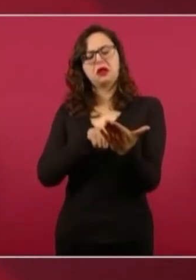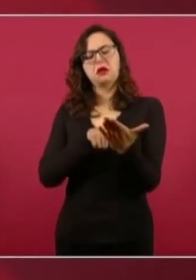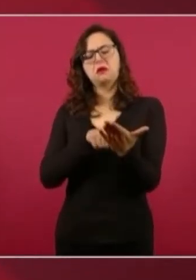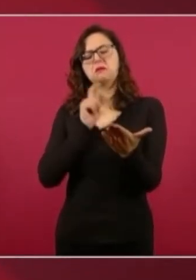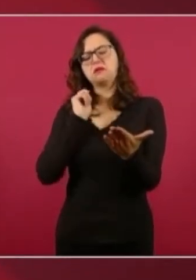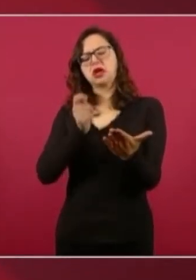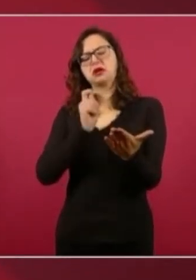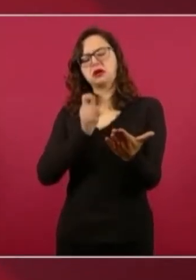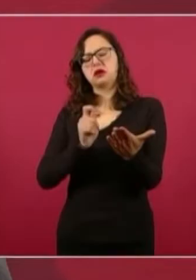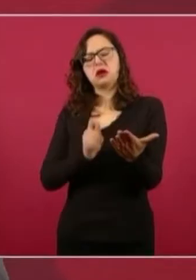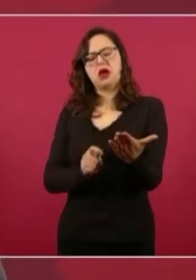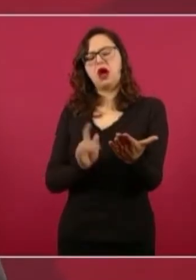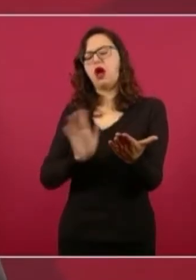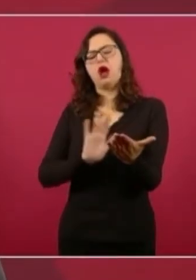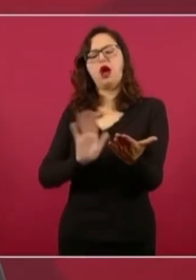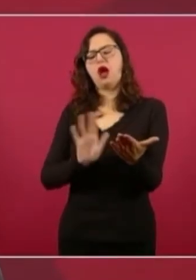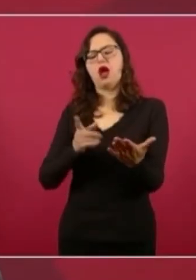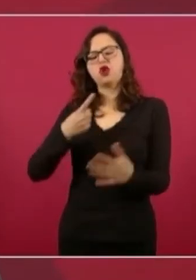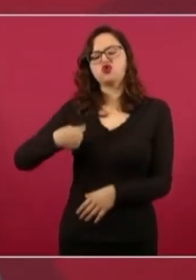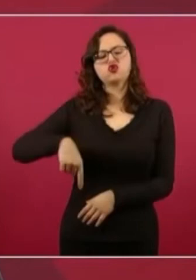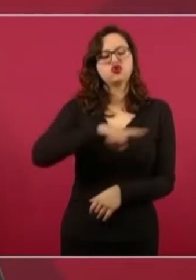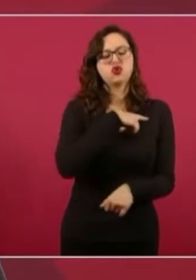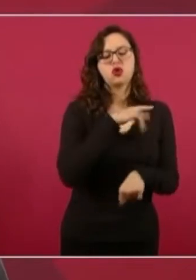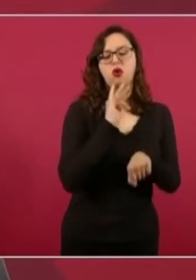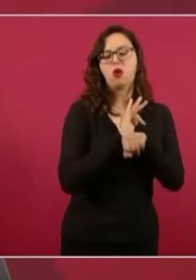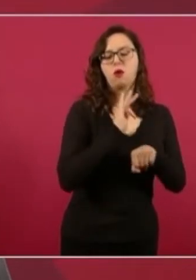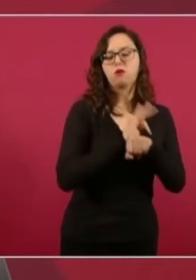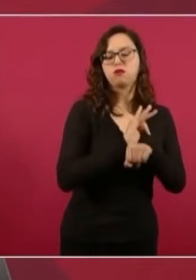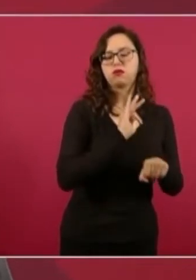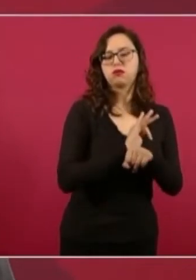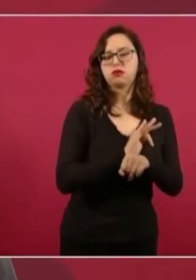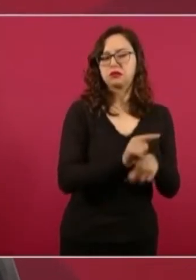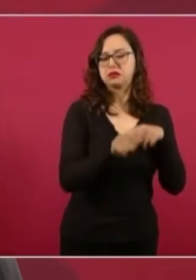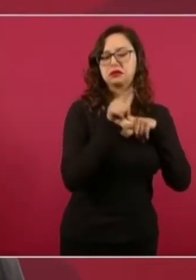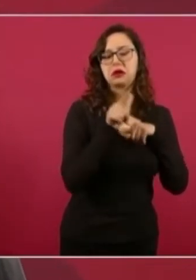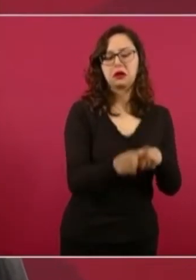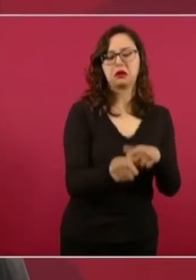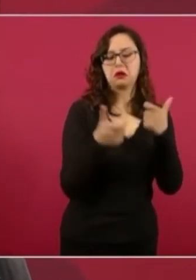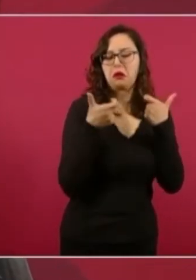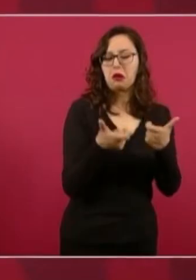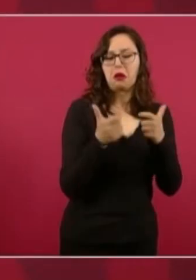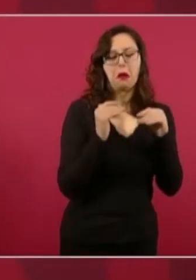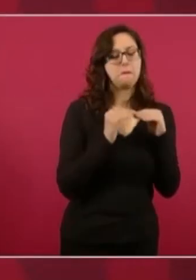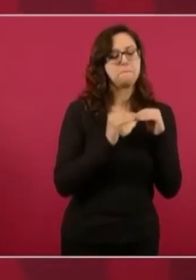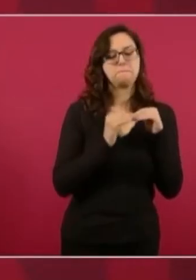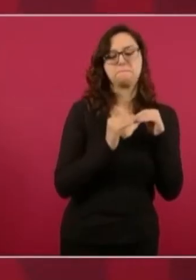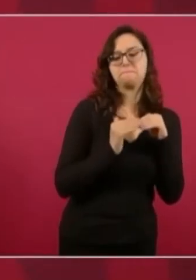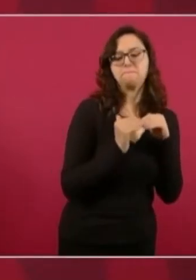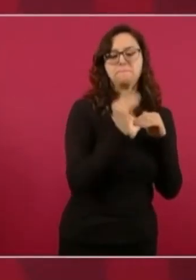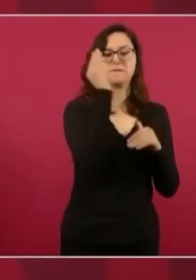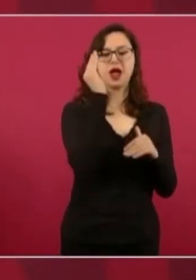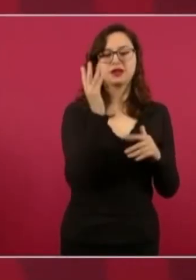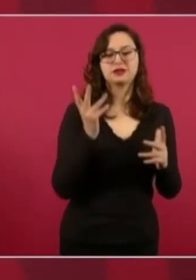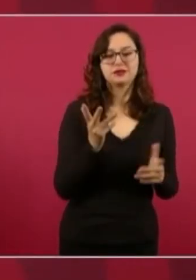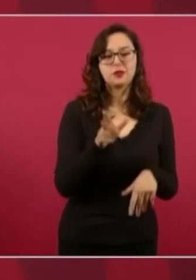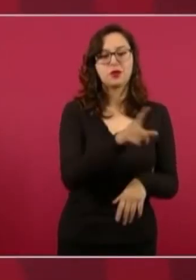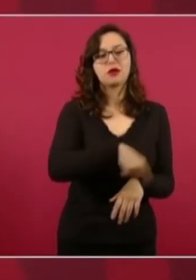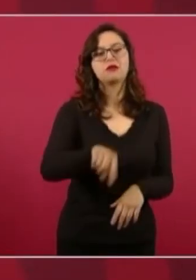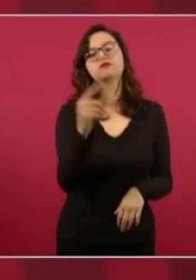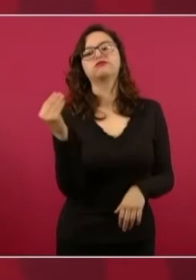en el Poder Judicial de manera leguleya los altos